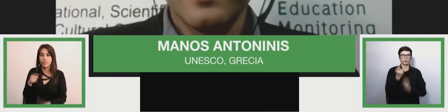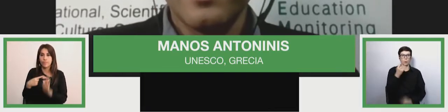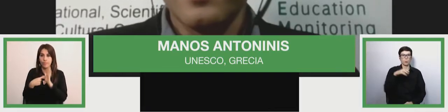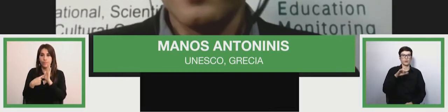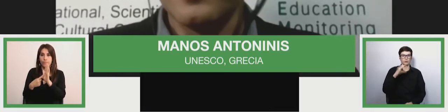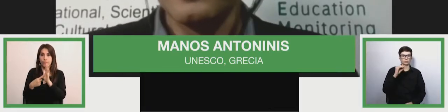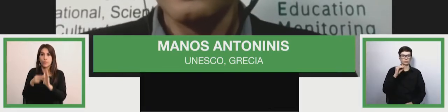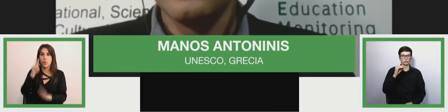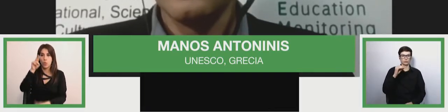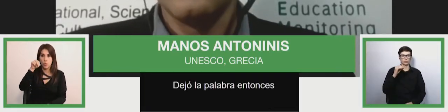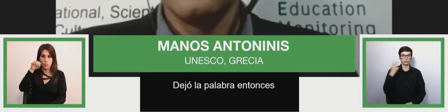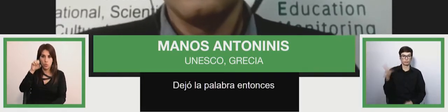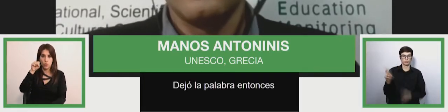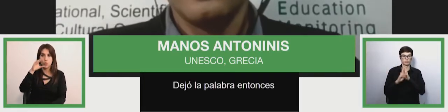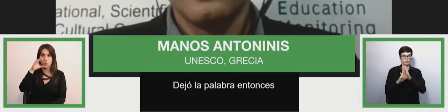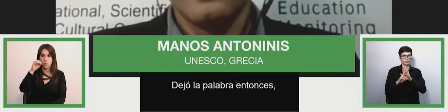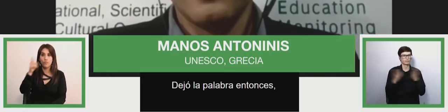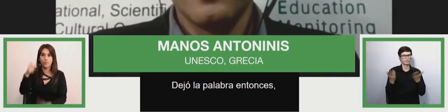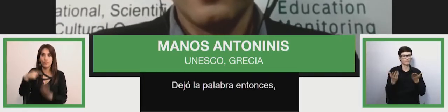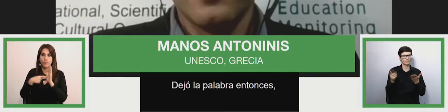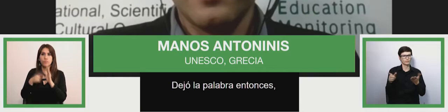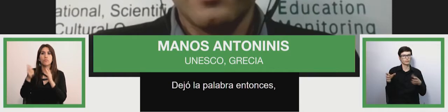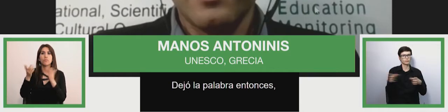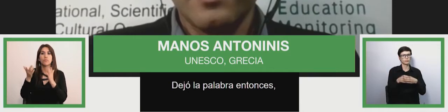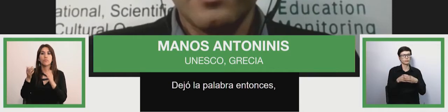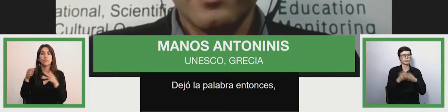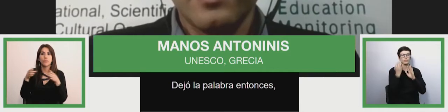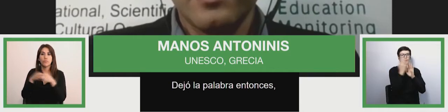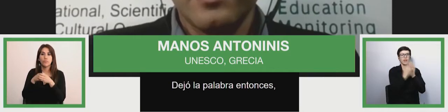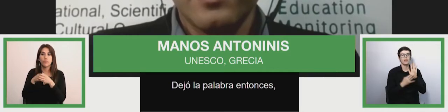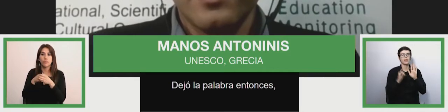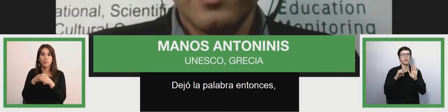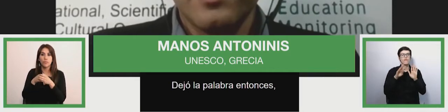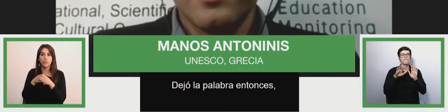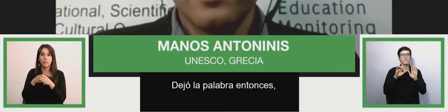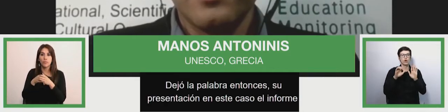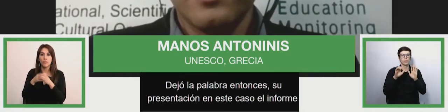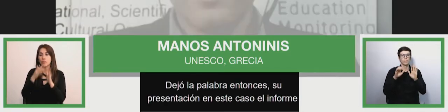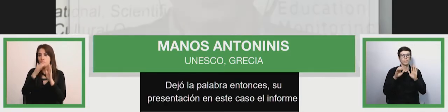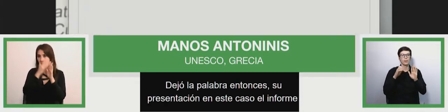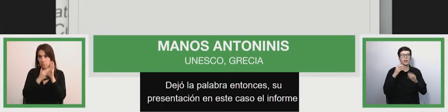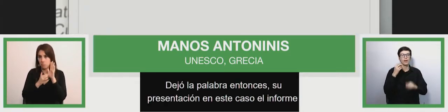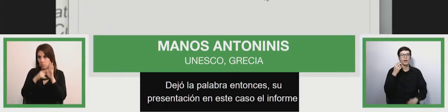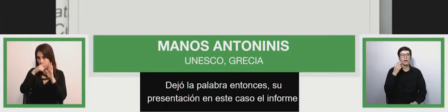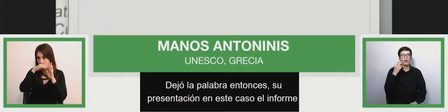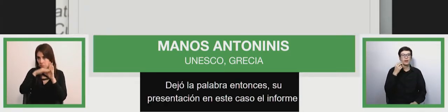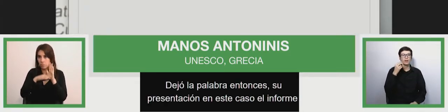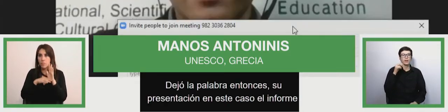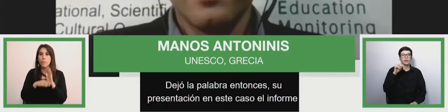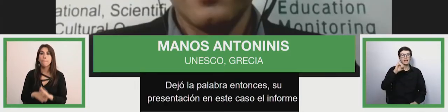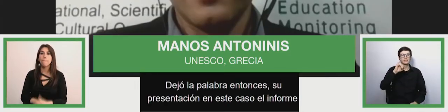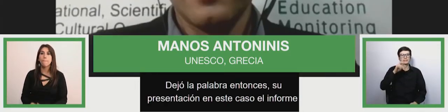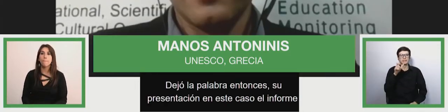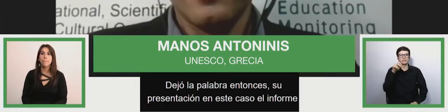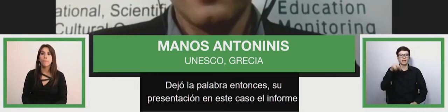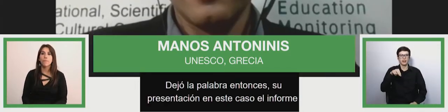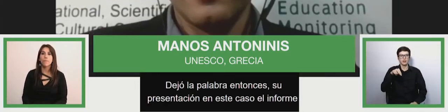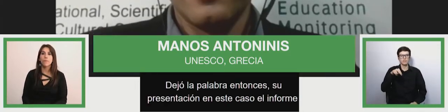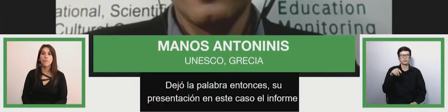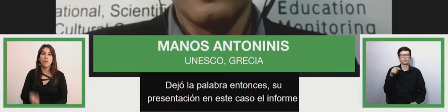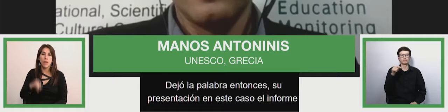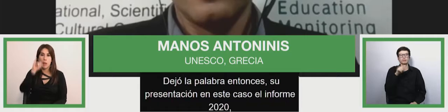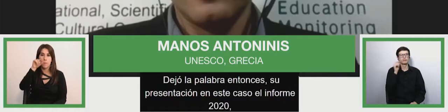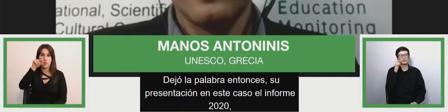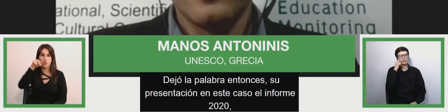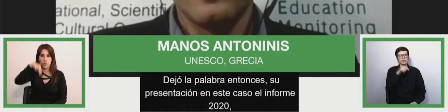Su presentación verá sobre el informe GEM, Global Education Monitoring 2020, los principales resultados y